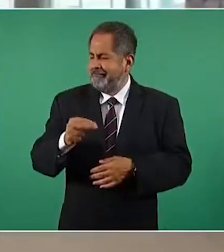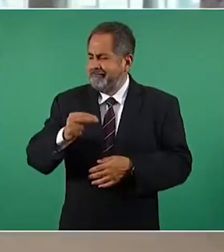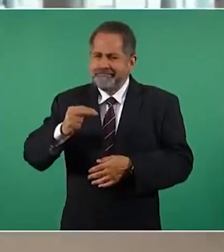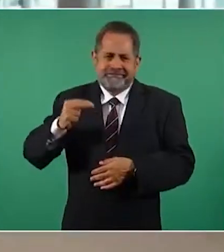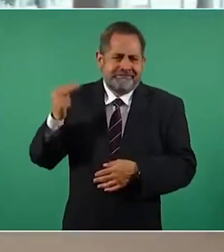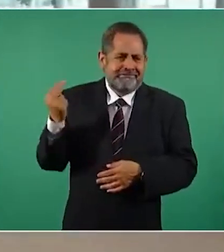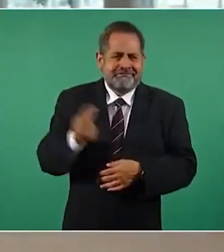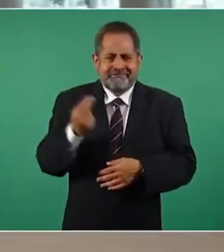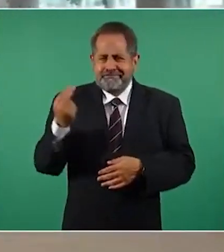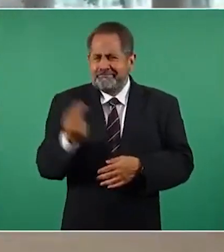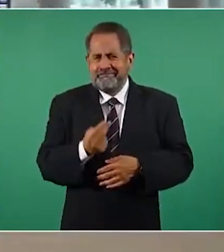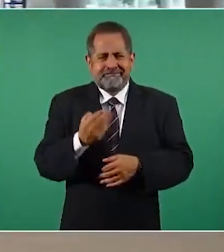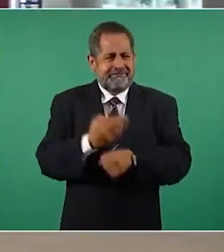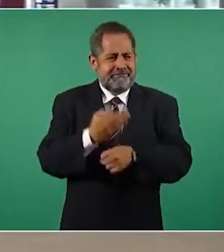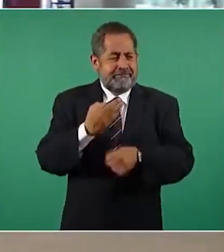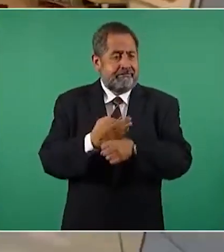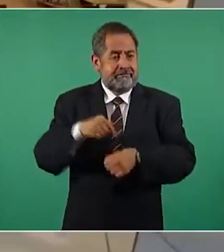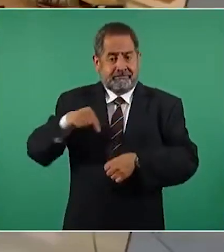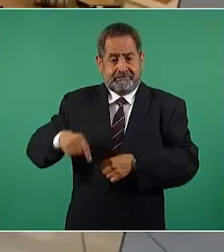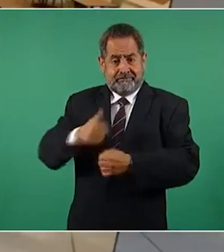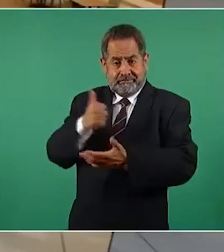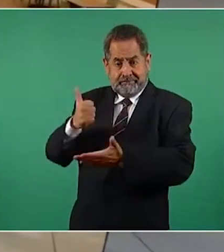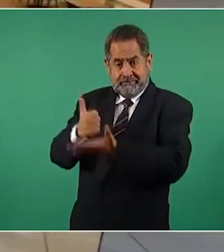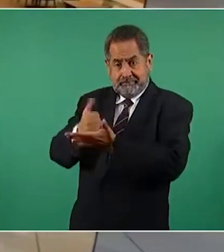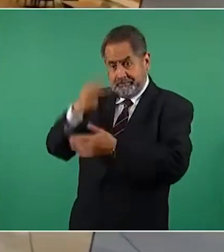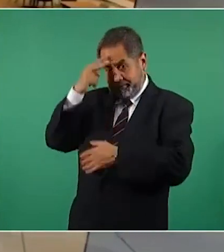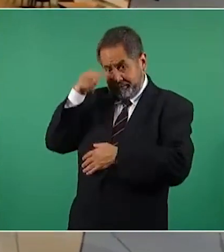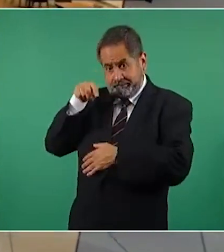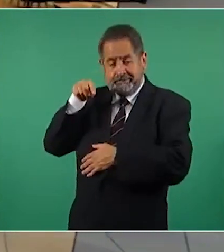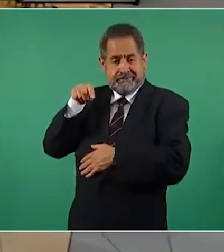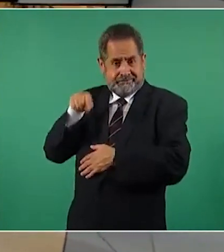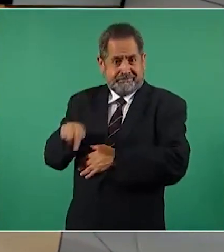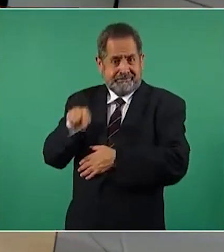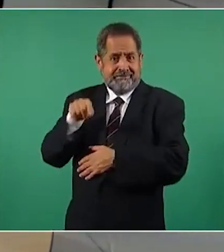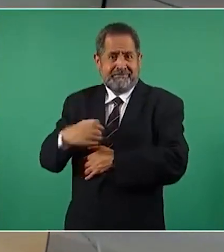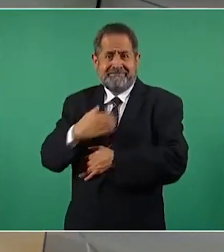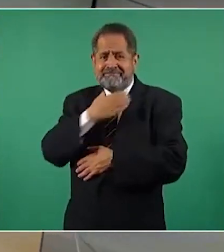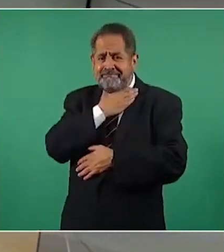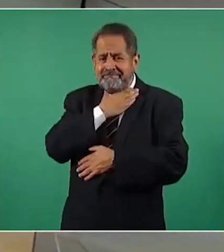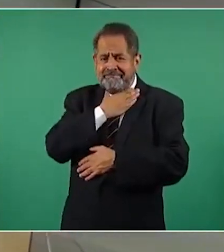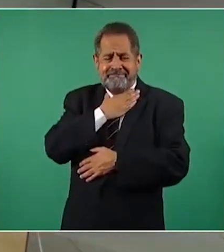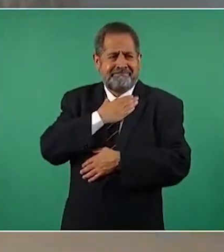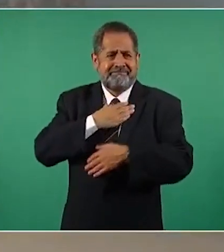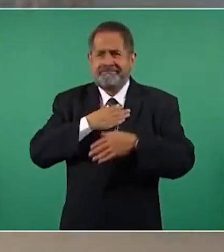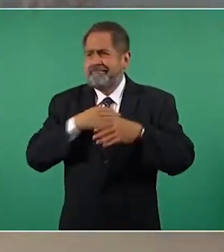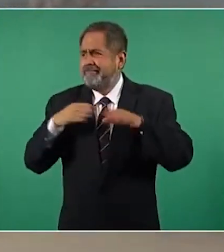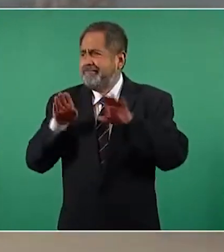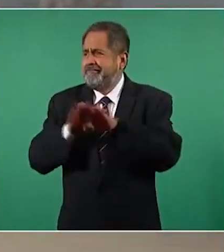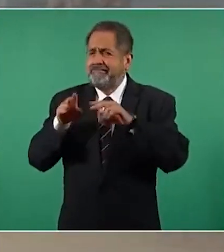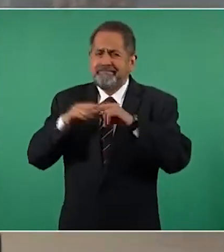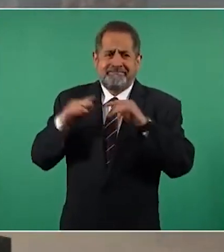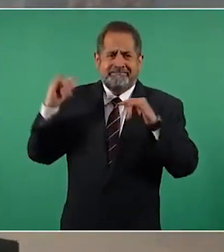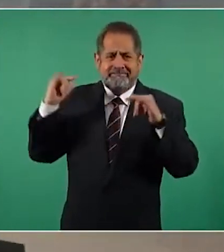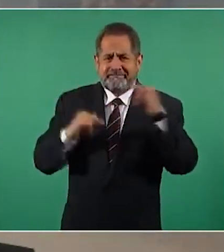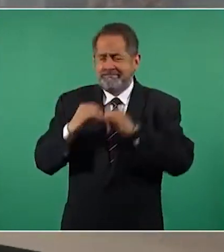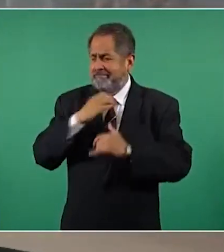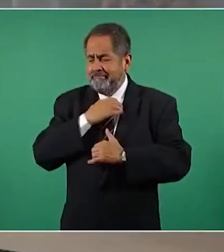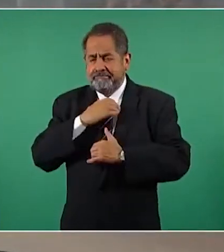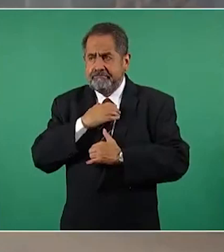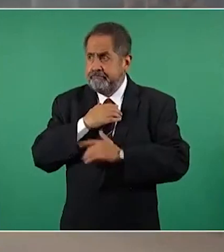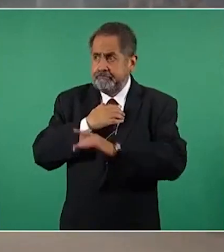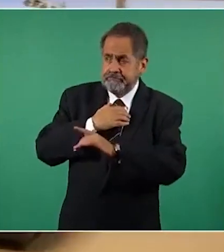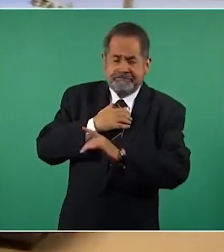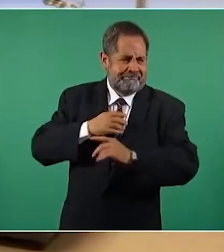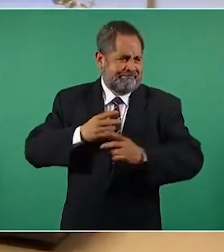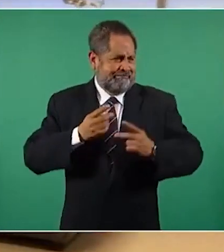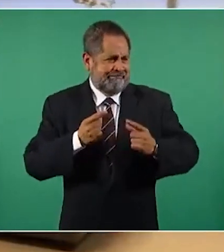avances en el aeropuerto Felipe Ángeles de Santa Lucía, señalando que ya se tiene un 68.98% de la construcción, el